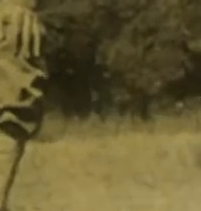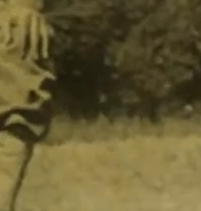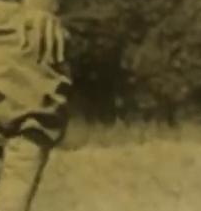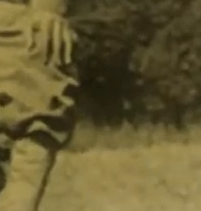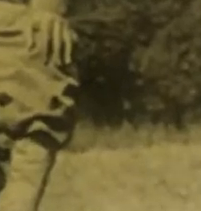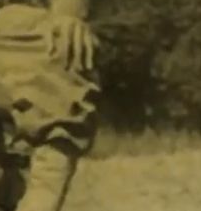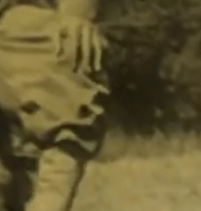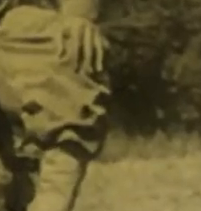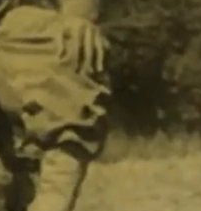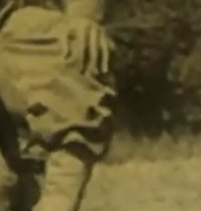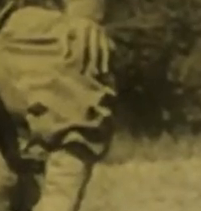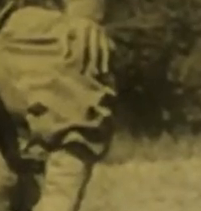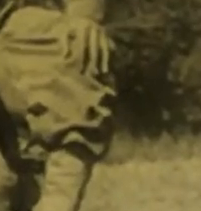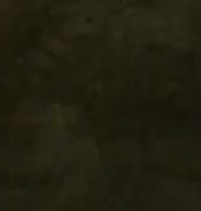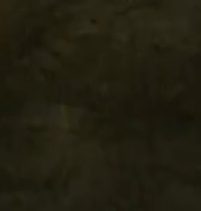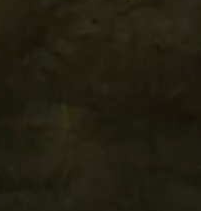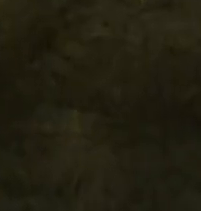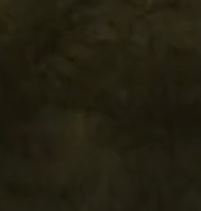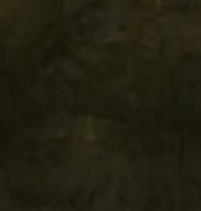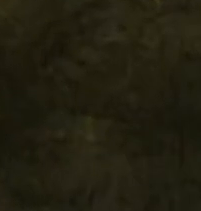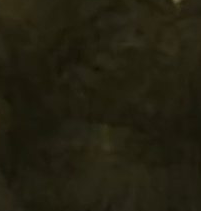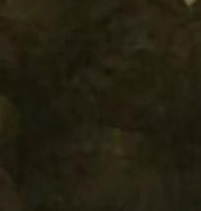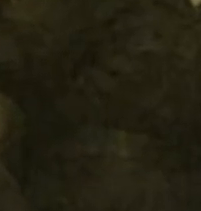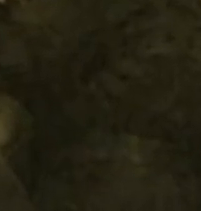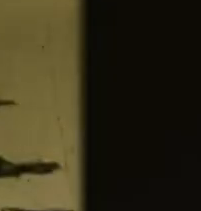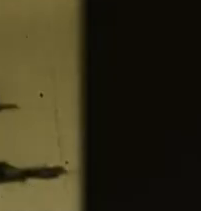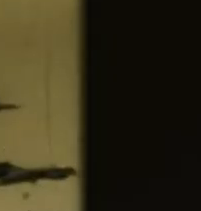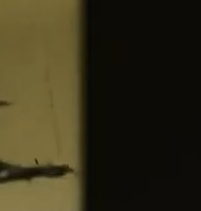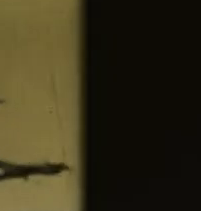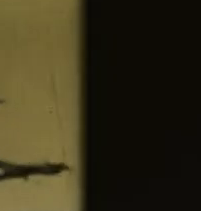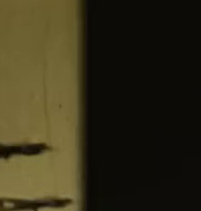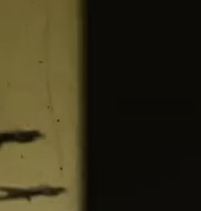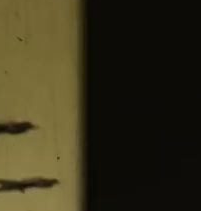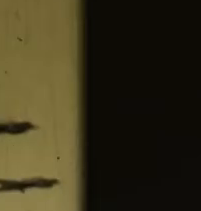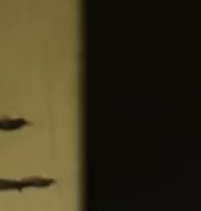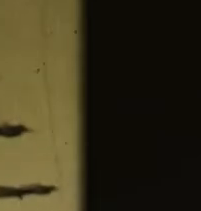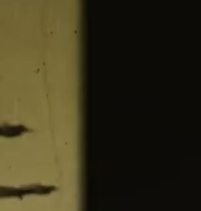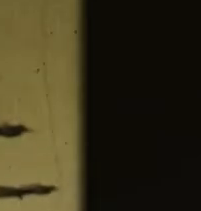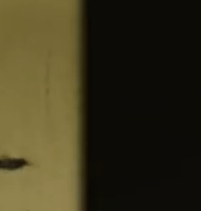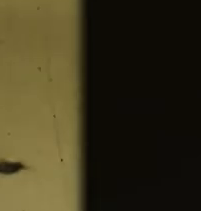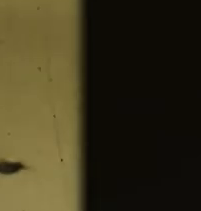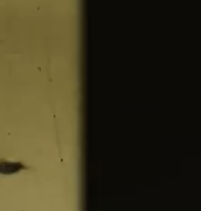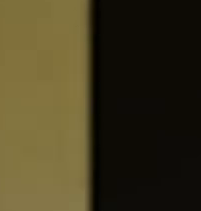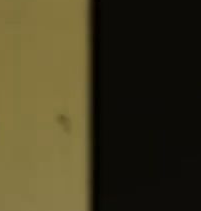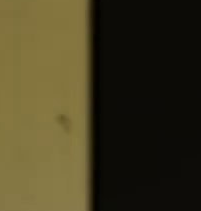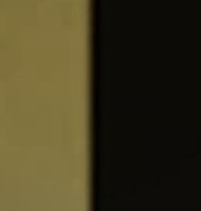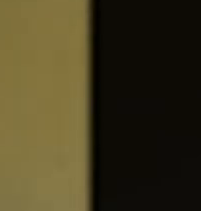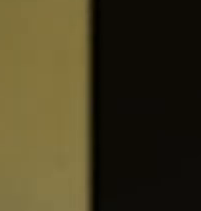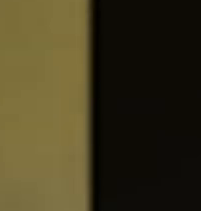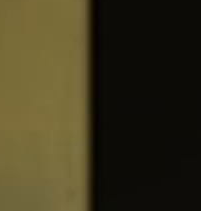española. Un exilio. Película familiar. Lunes, 23 horas.